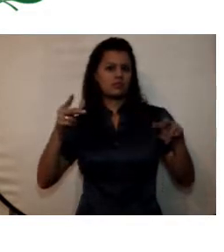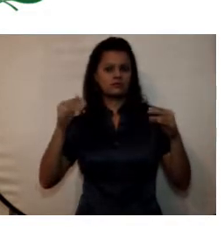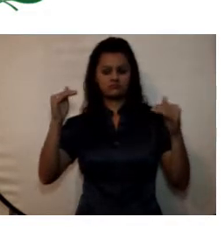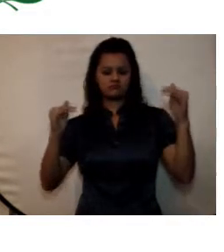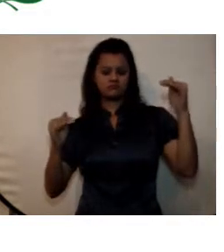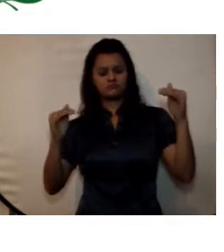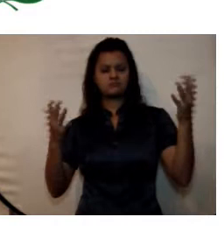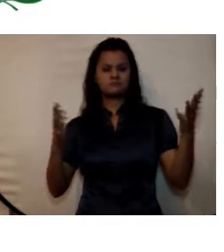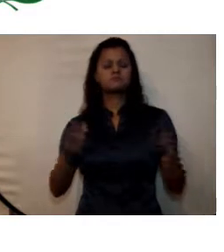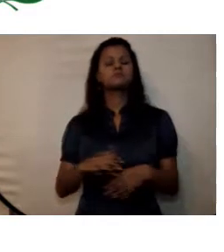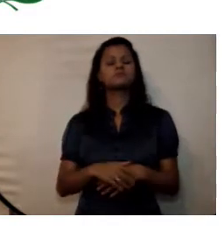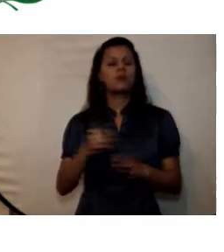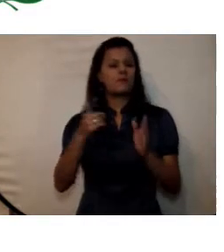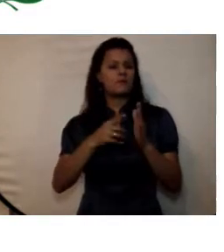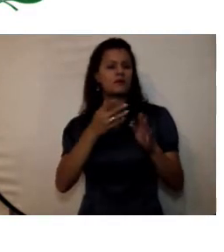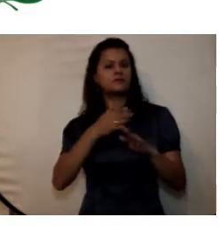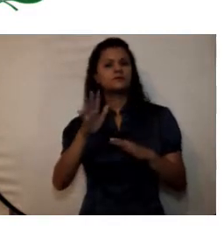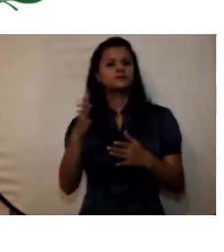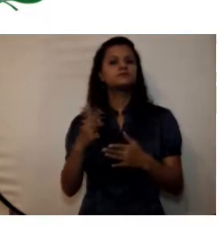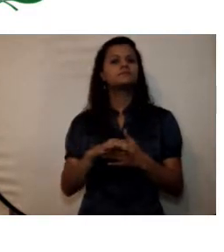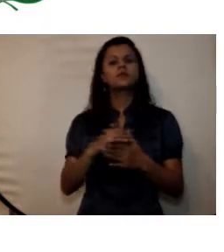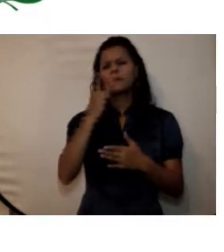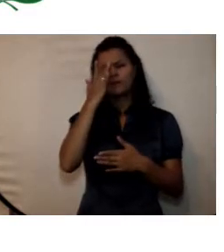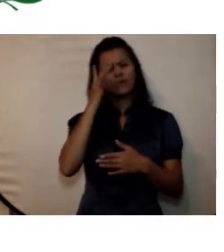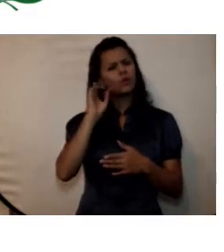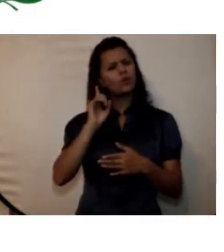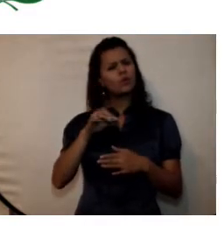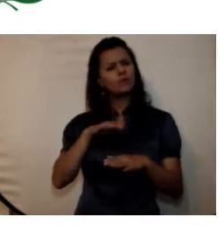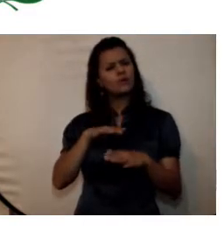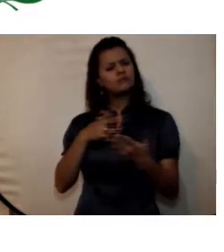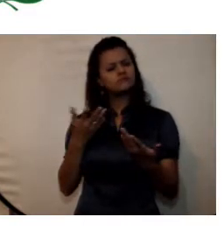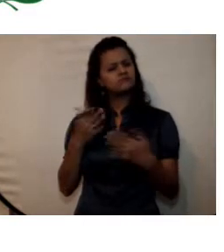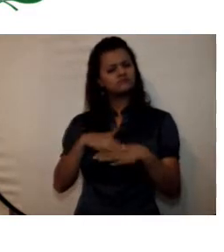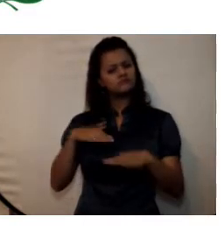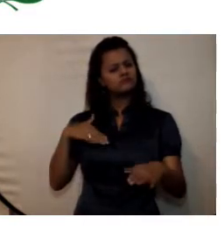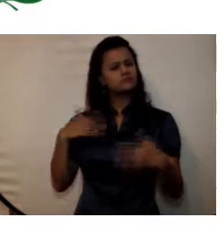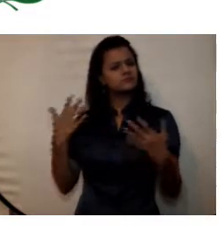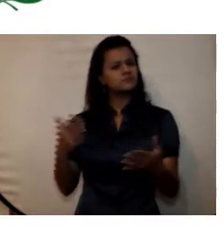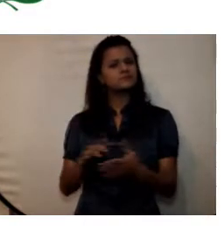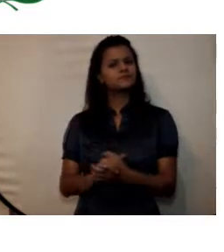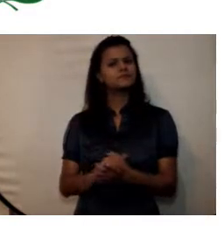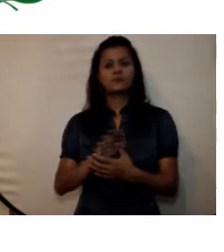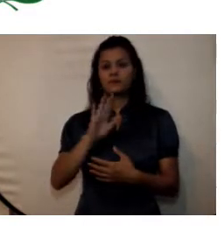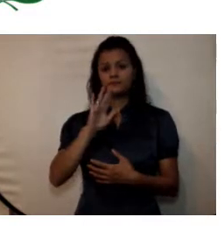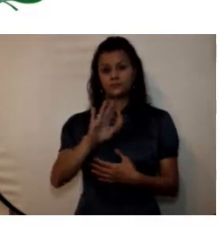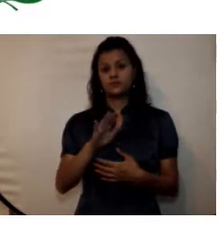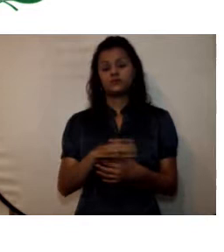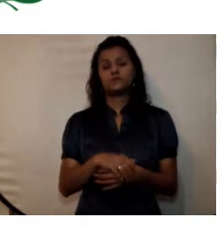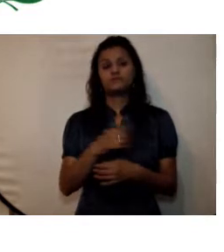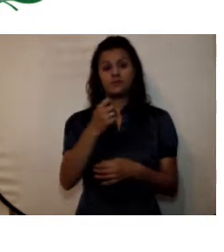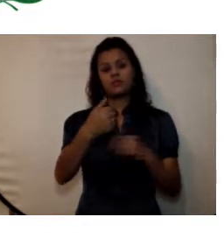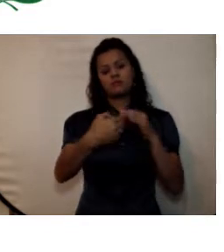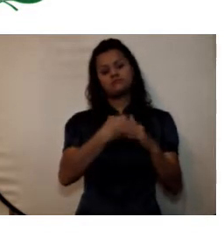este resultado respecto al año anterior en la parte de ingresos por matrículas en el año 2016